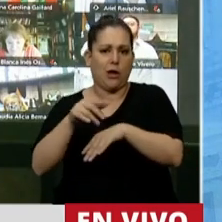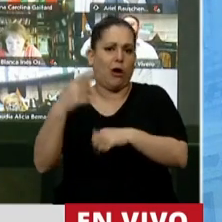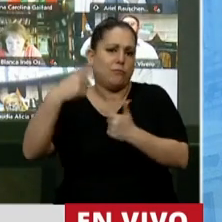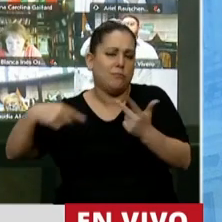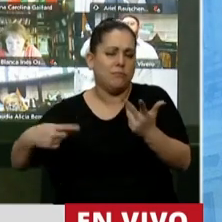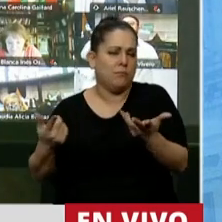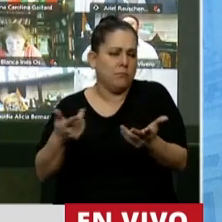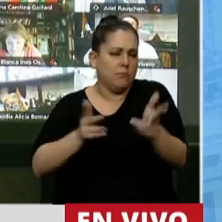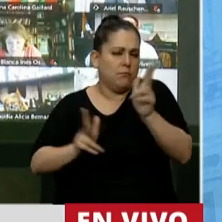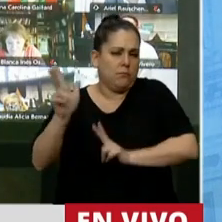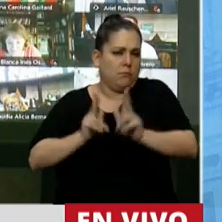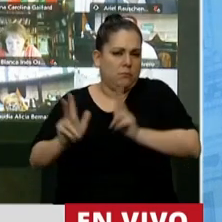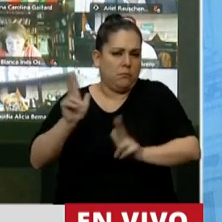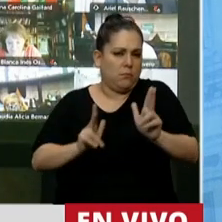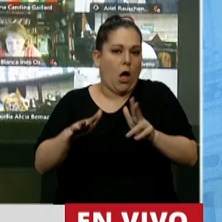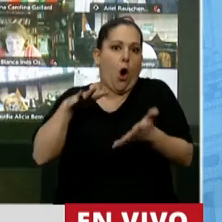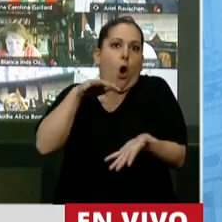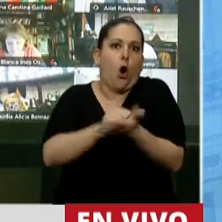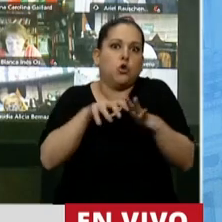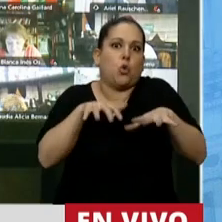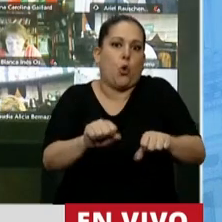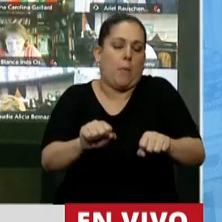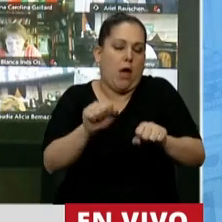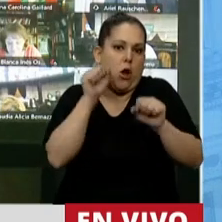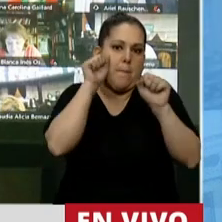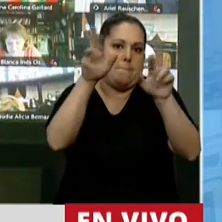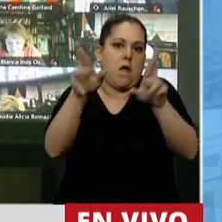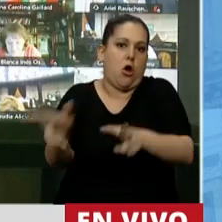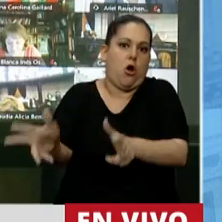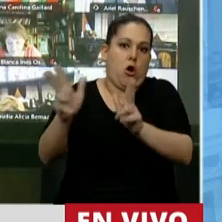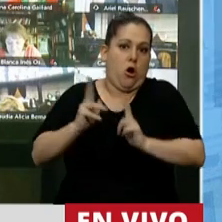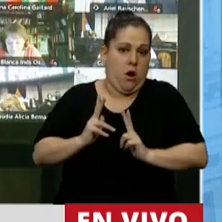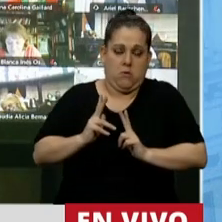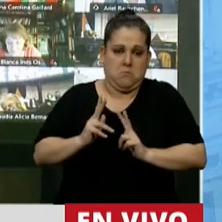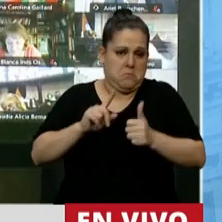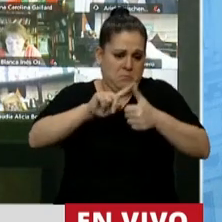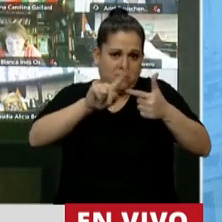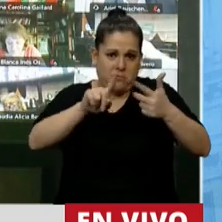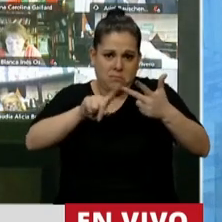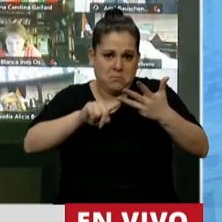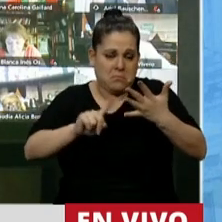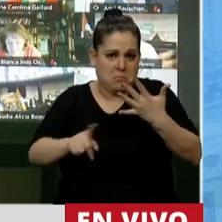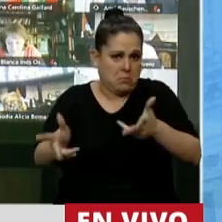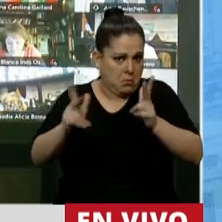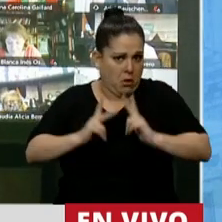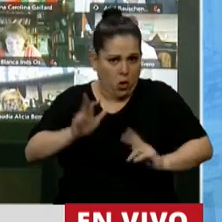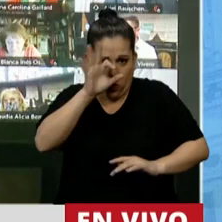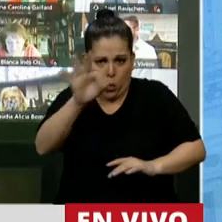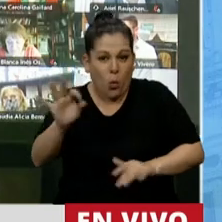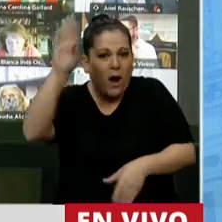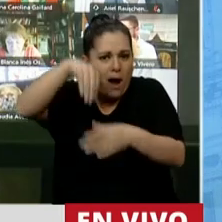socialista, y usurpadores, por si algo fuera poco. Esto no fue el tono de la comisión de presupuesto,